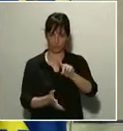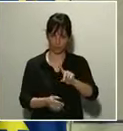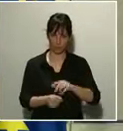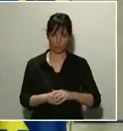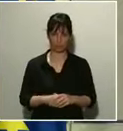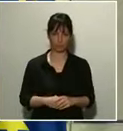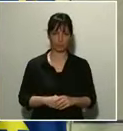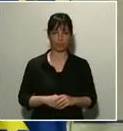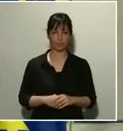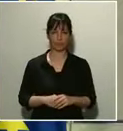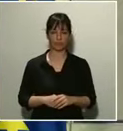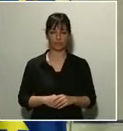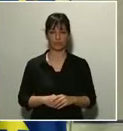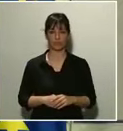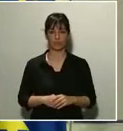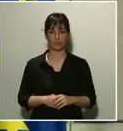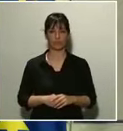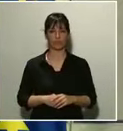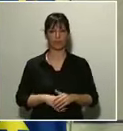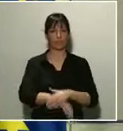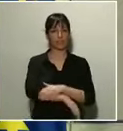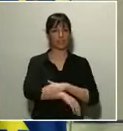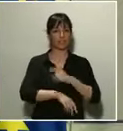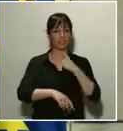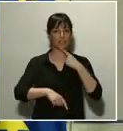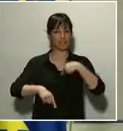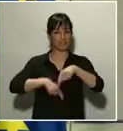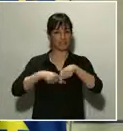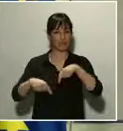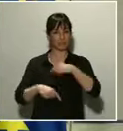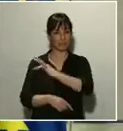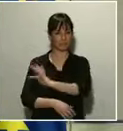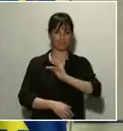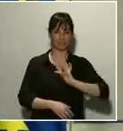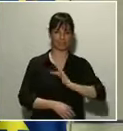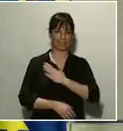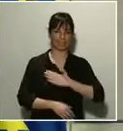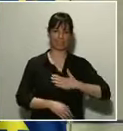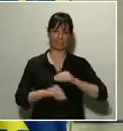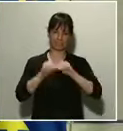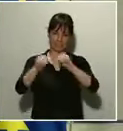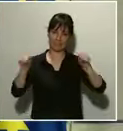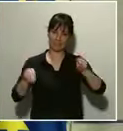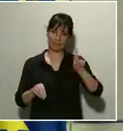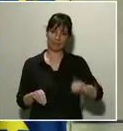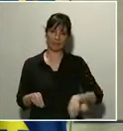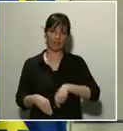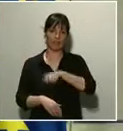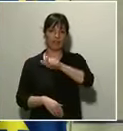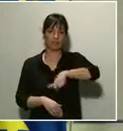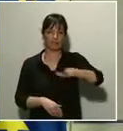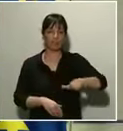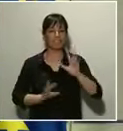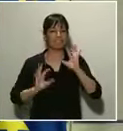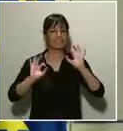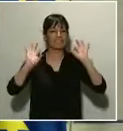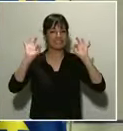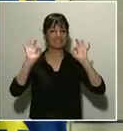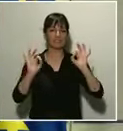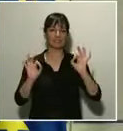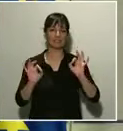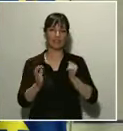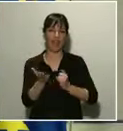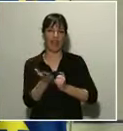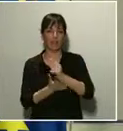hace un momento el ministro de Transportes, quiere hacer un llamamiento, en este caso, a todos los ciudadanos y, particularmente, a todos los agricultores,